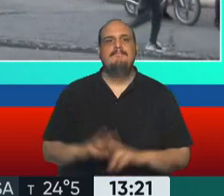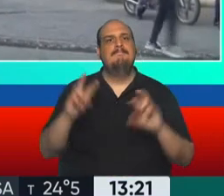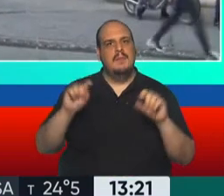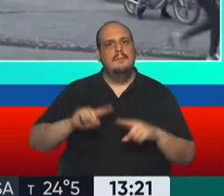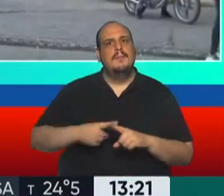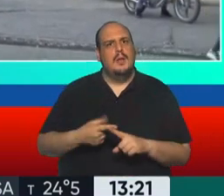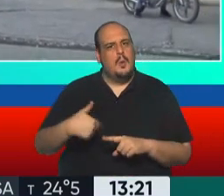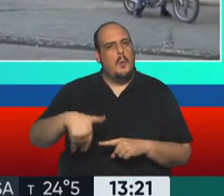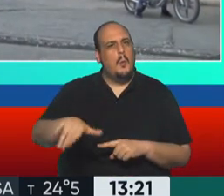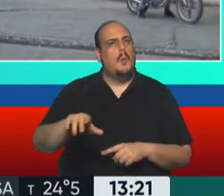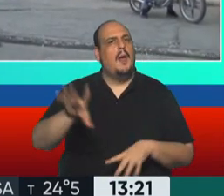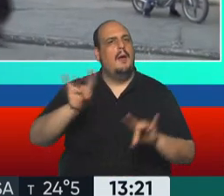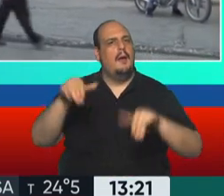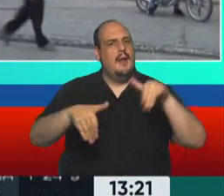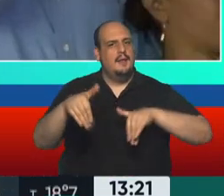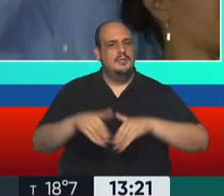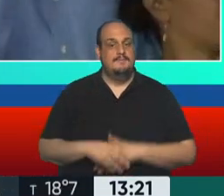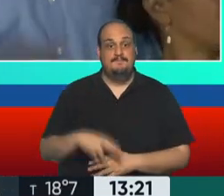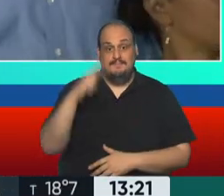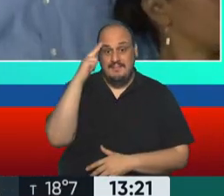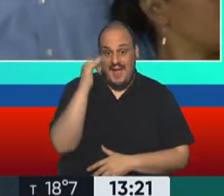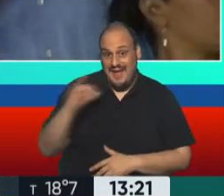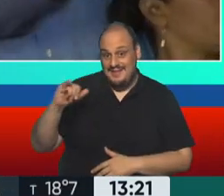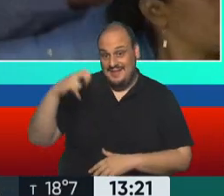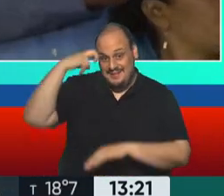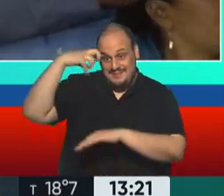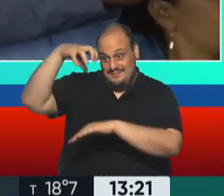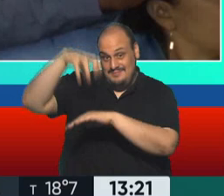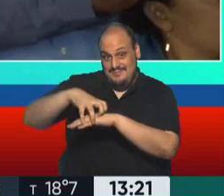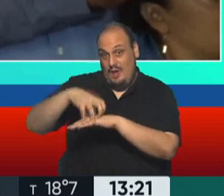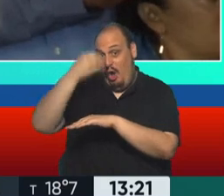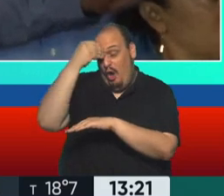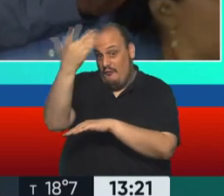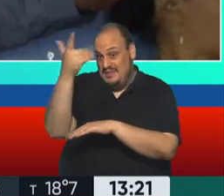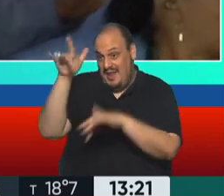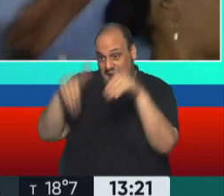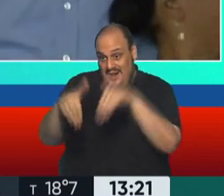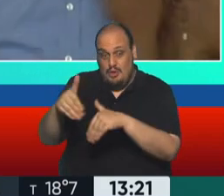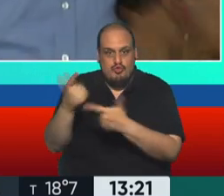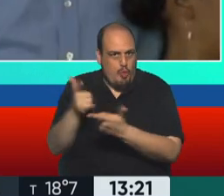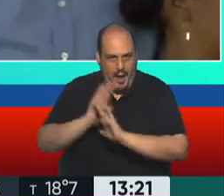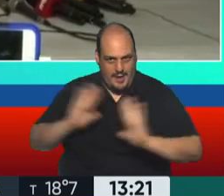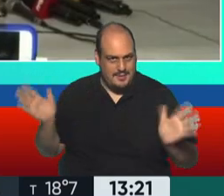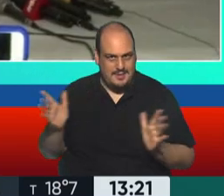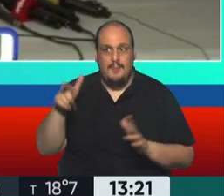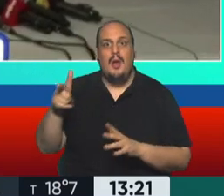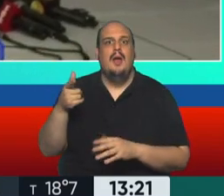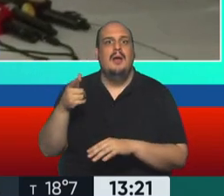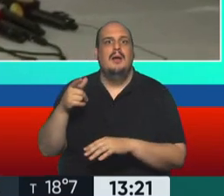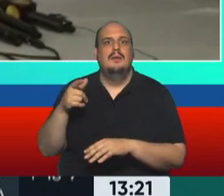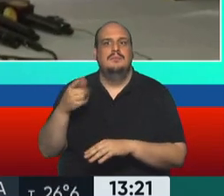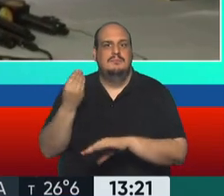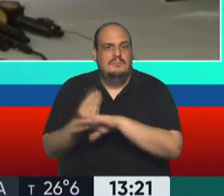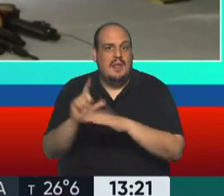nuevas elecciones. Recordemos que Haití no tiene un parlamento legalmente votado, digamos, porque ya expiró el periodo de función del parlamento.